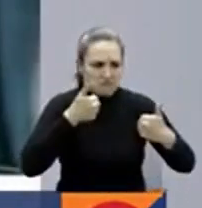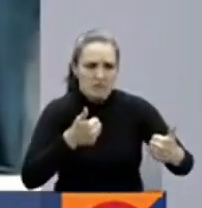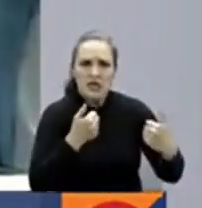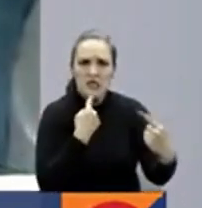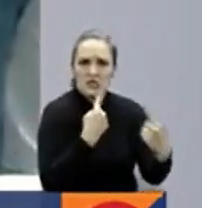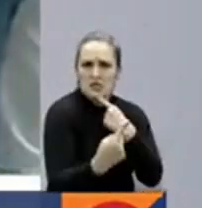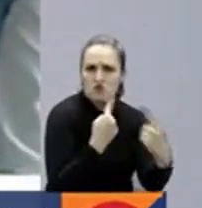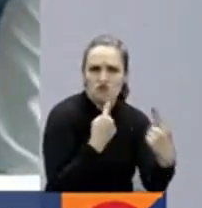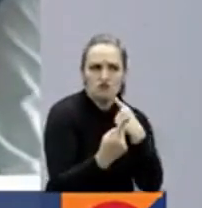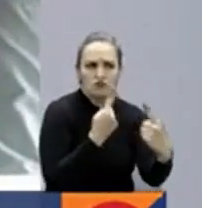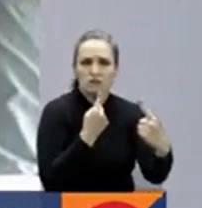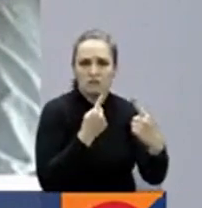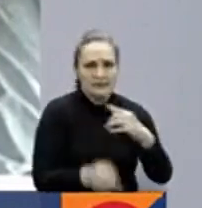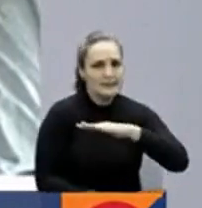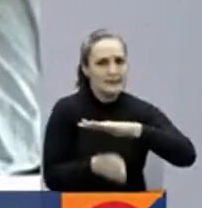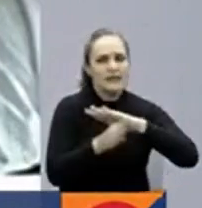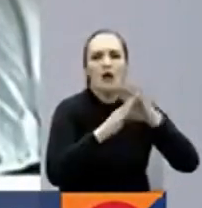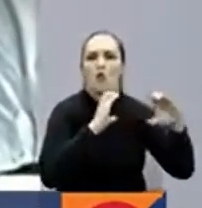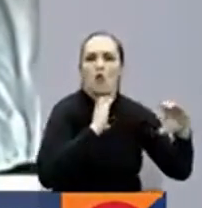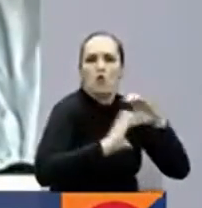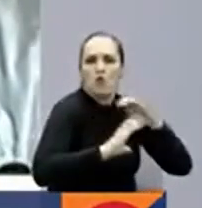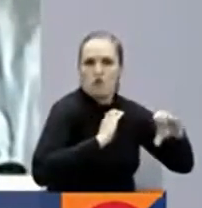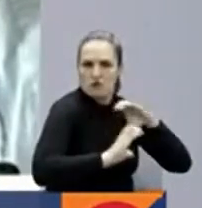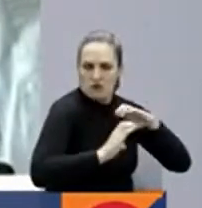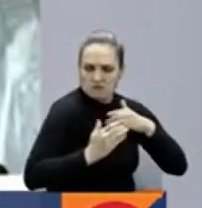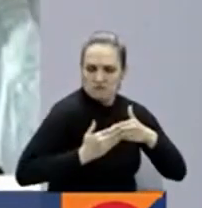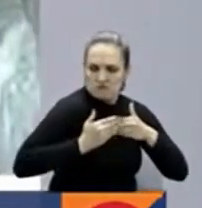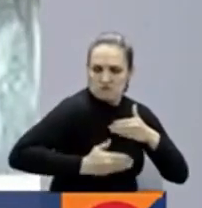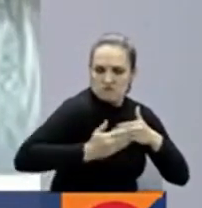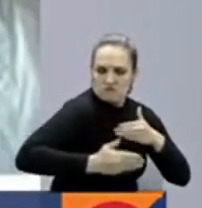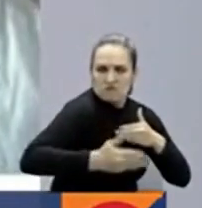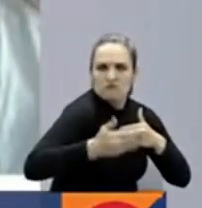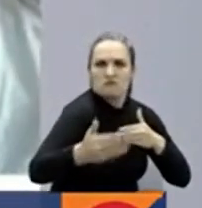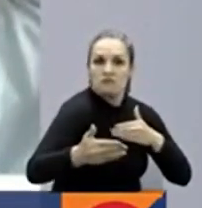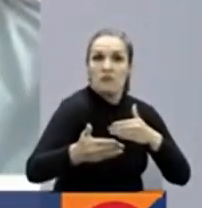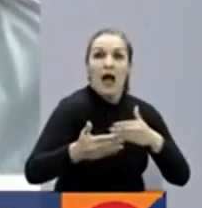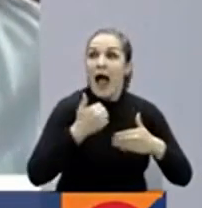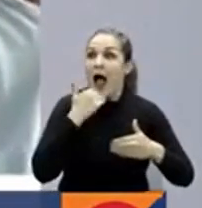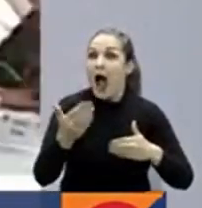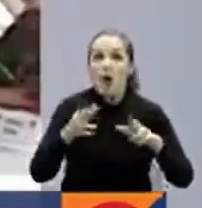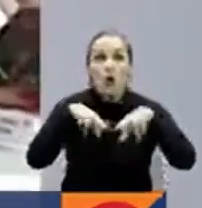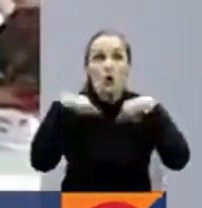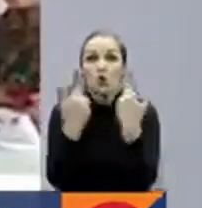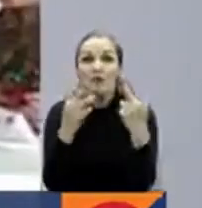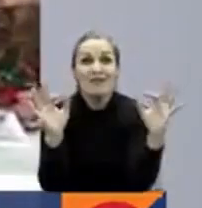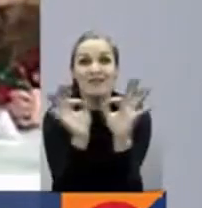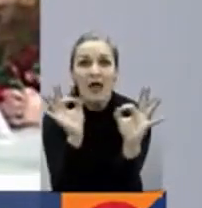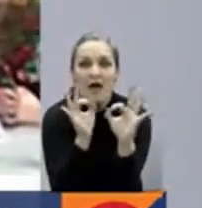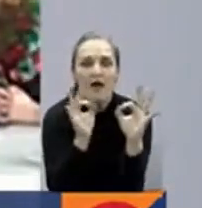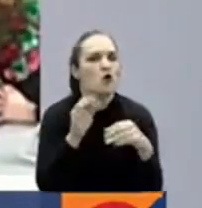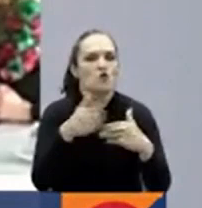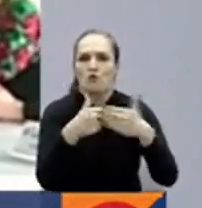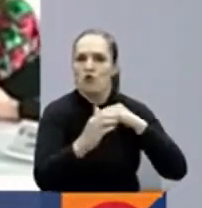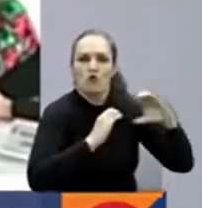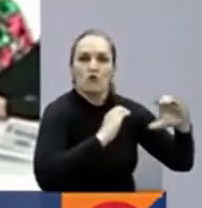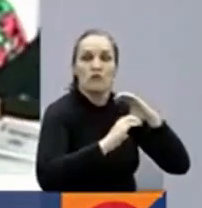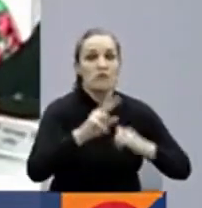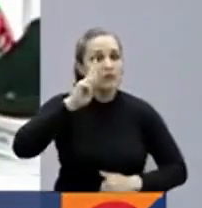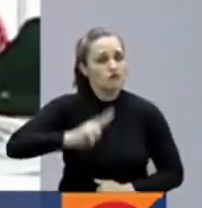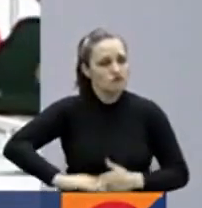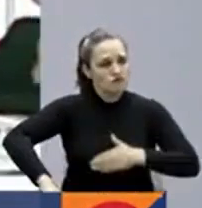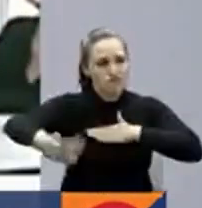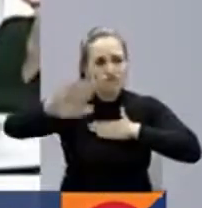mantener los mecanismos de comunicación durante los periodos en los cuales no esté reunida. Venezuela ratificó su